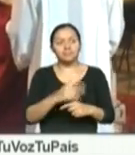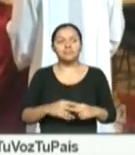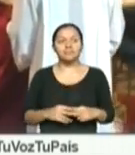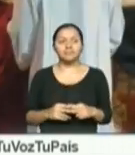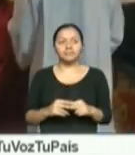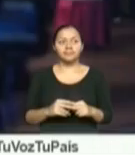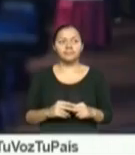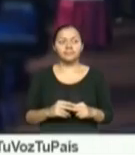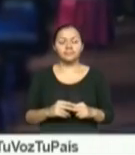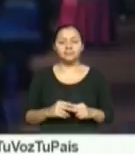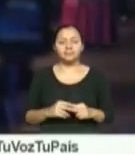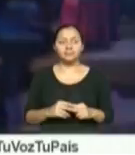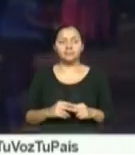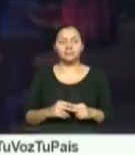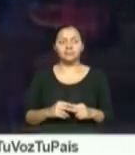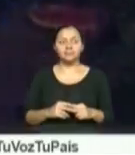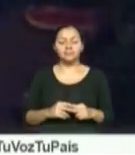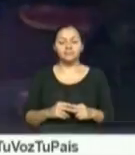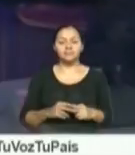Noticiero Ciudadano.